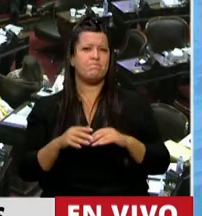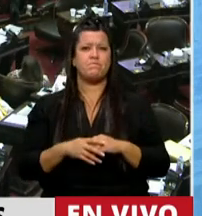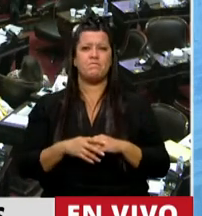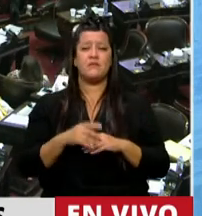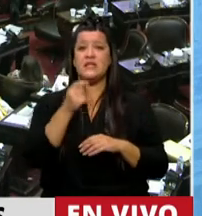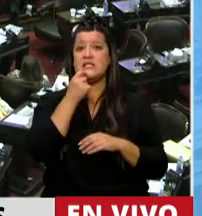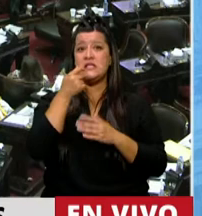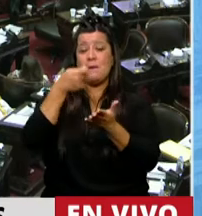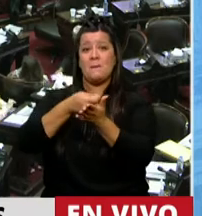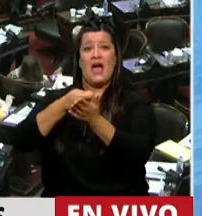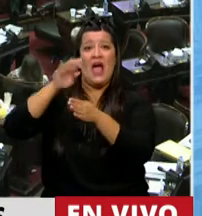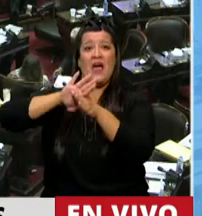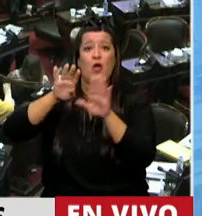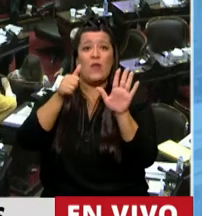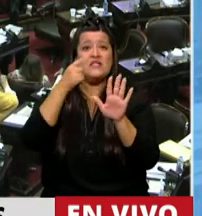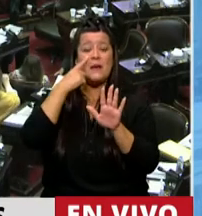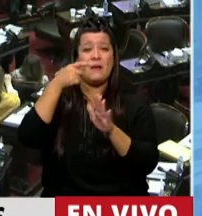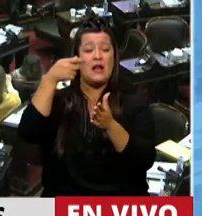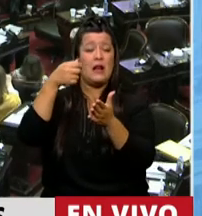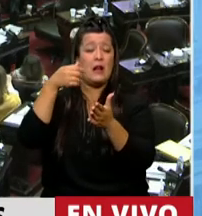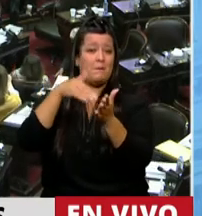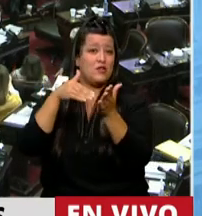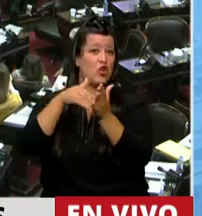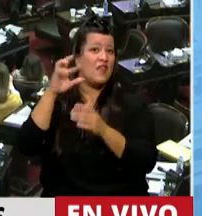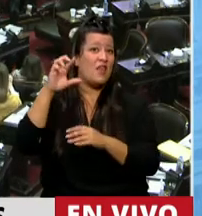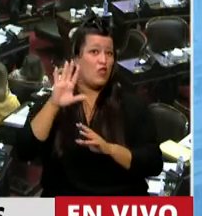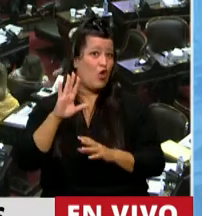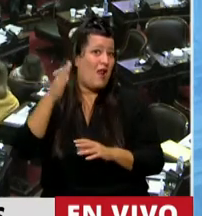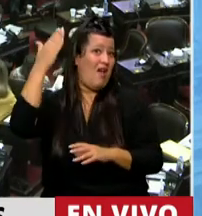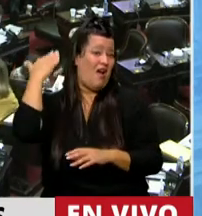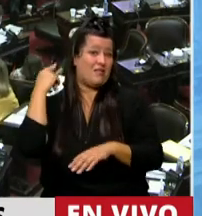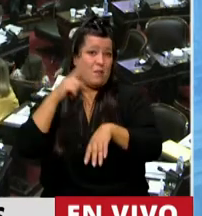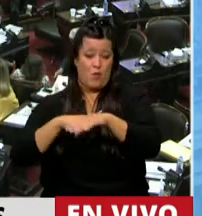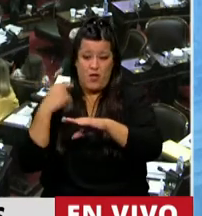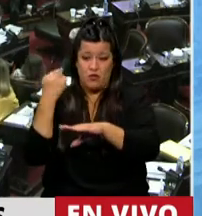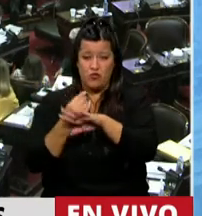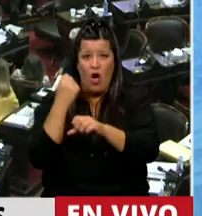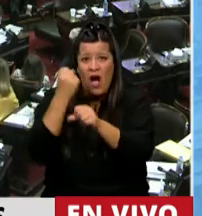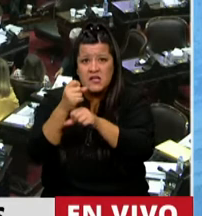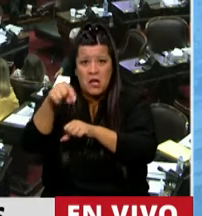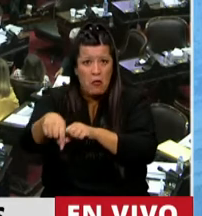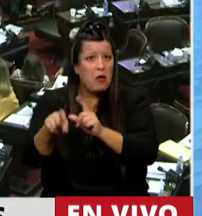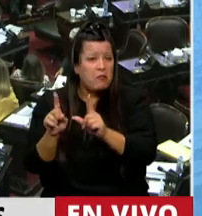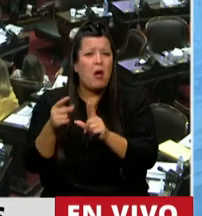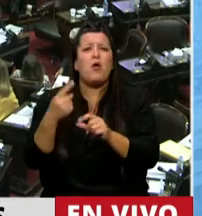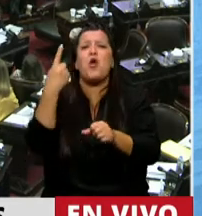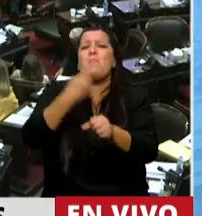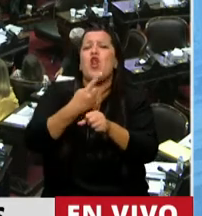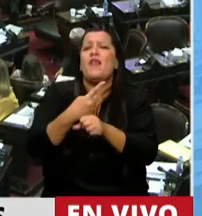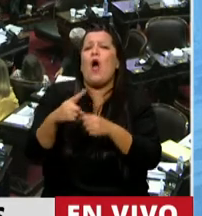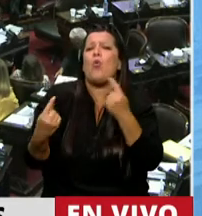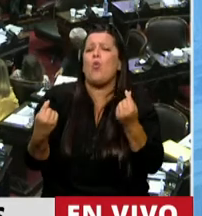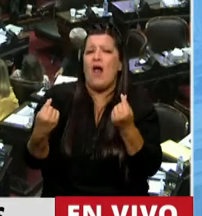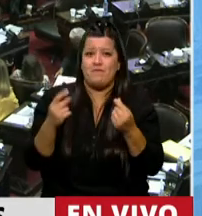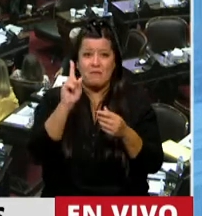si los pagos de la deuda fueron 6.000 millones de dólares desde el gobierno de que asumió hasta hoy, ¿cuál es la prioridad? Ahora, después va